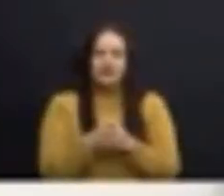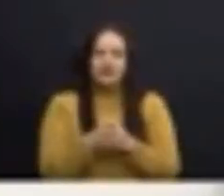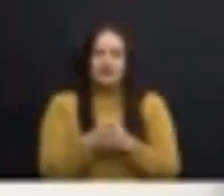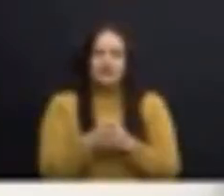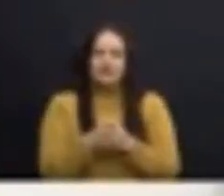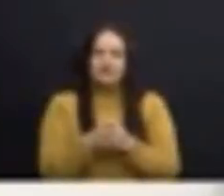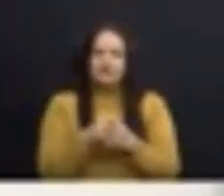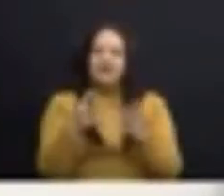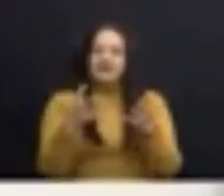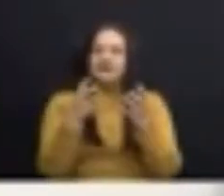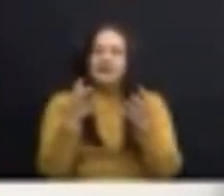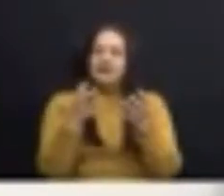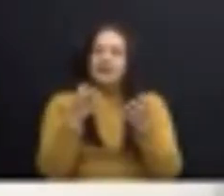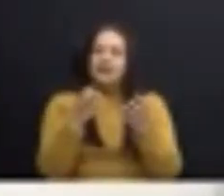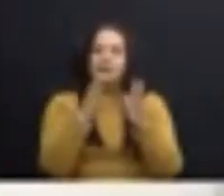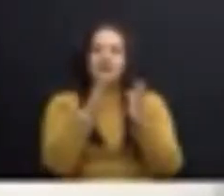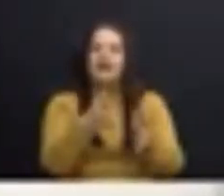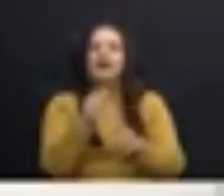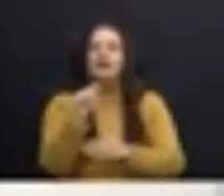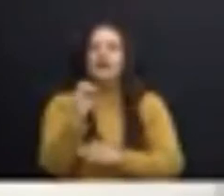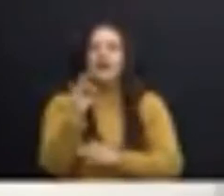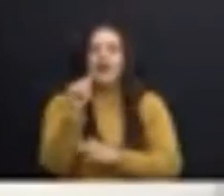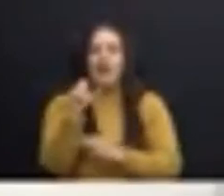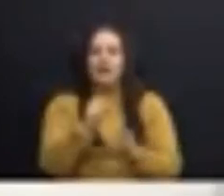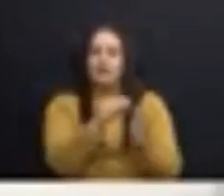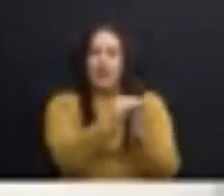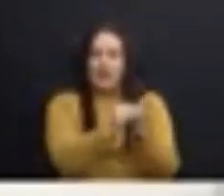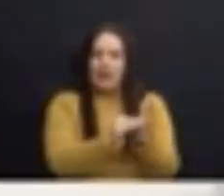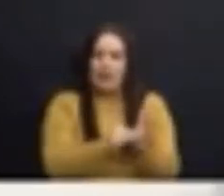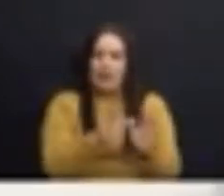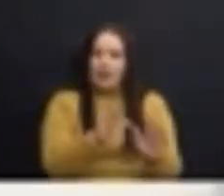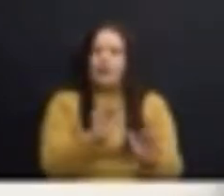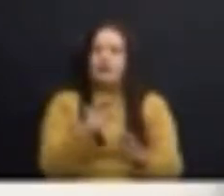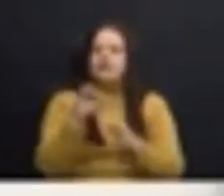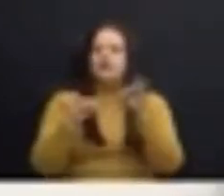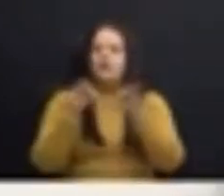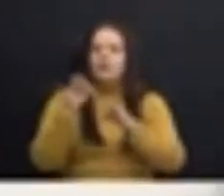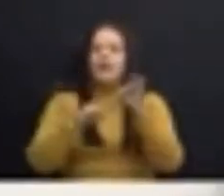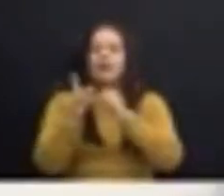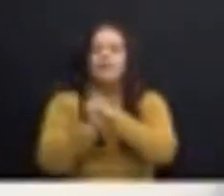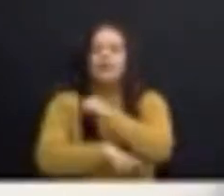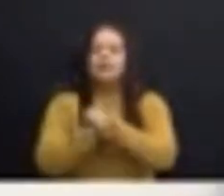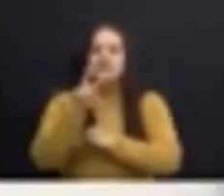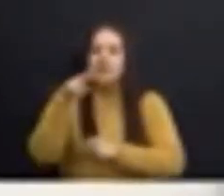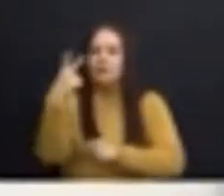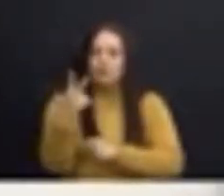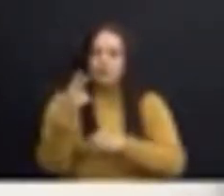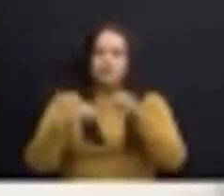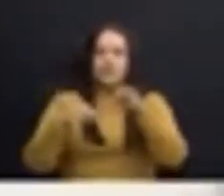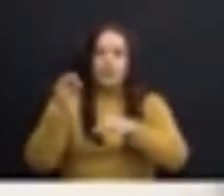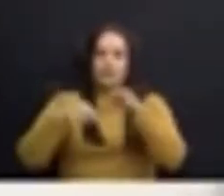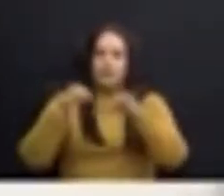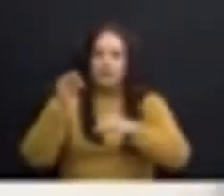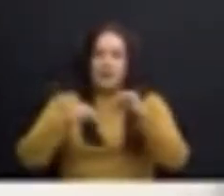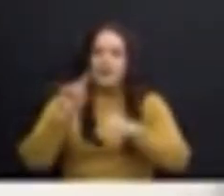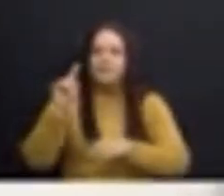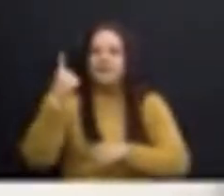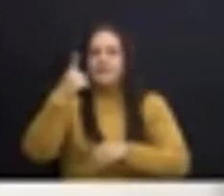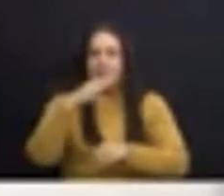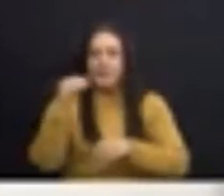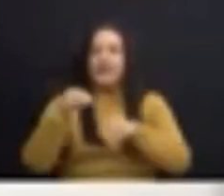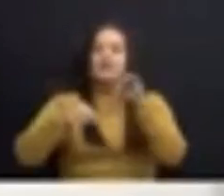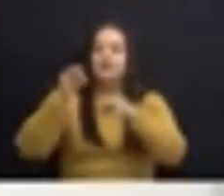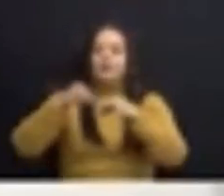quiero dejar en actas que el Tribunal Penal del Segundo Circuito Judicial, primero, y el Tribunal de Apelación,